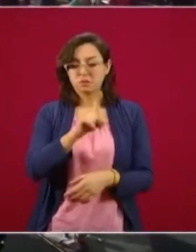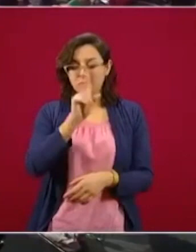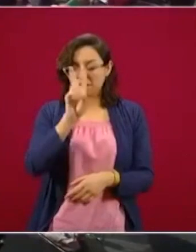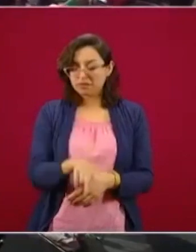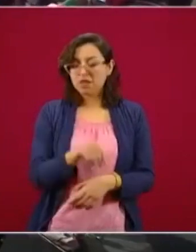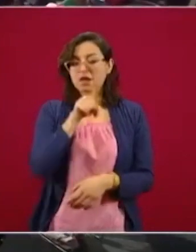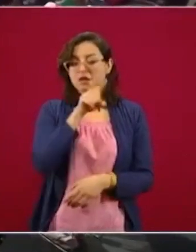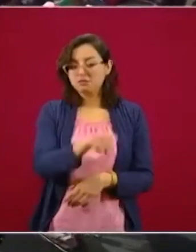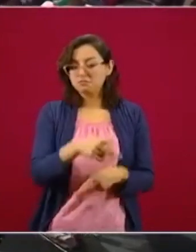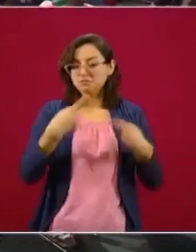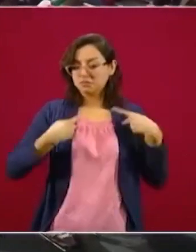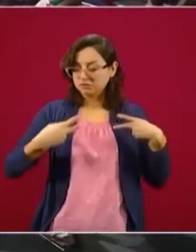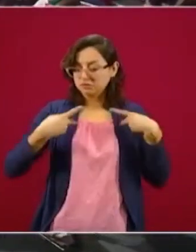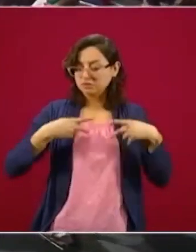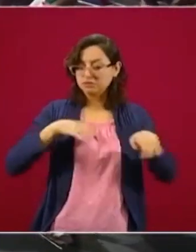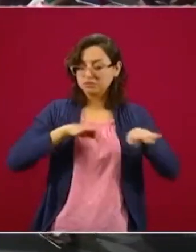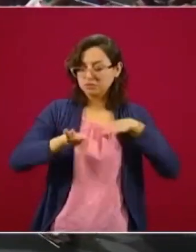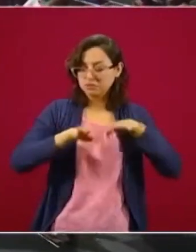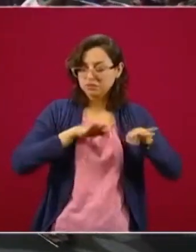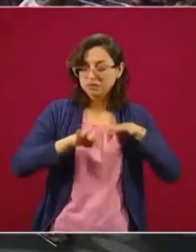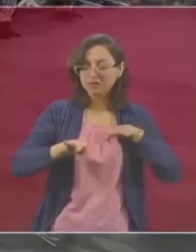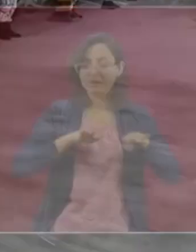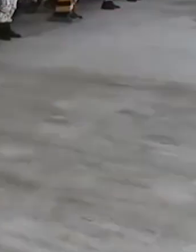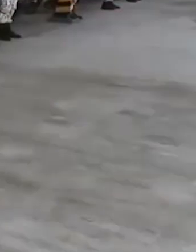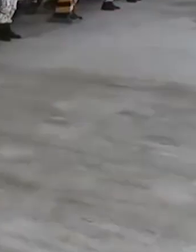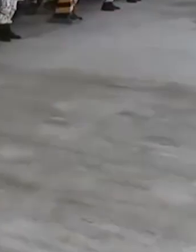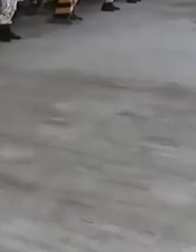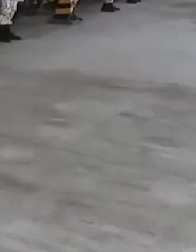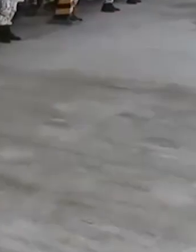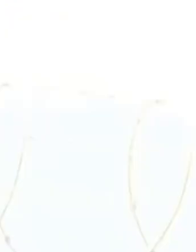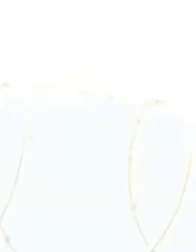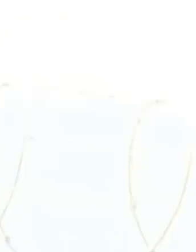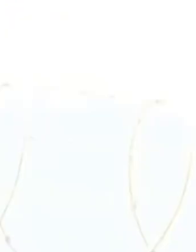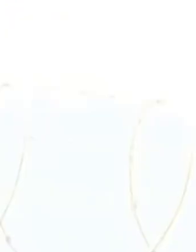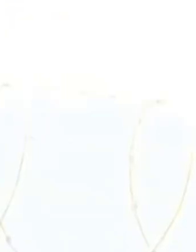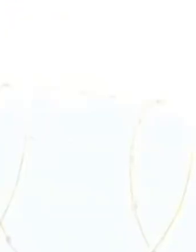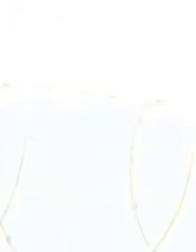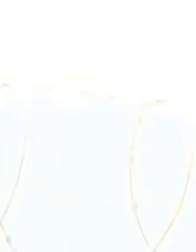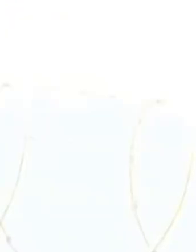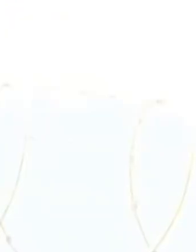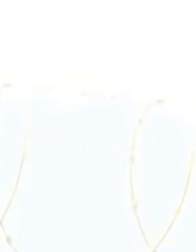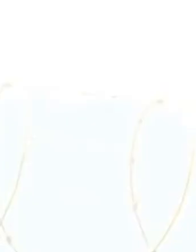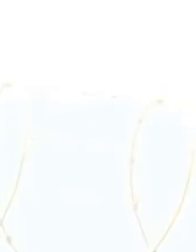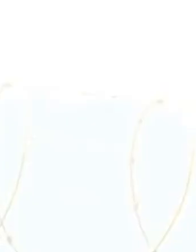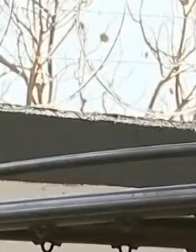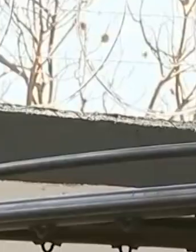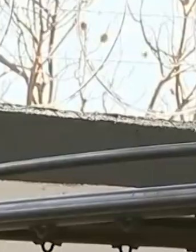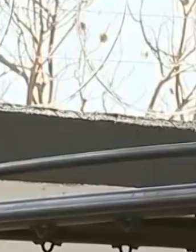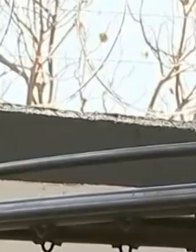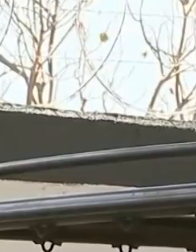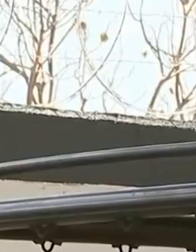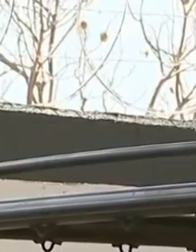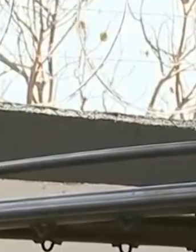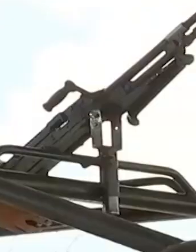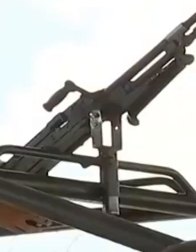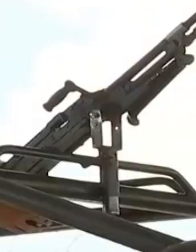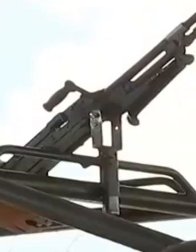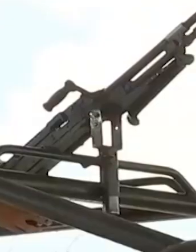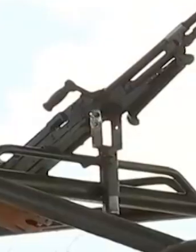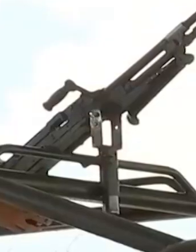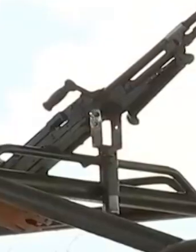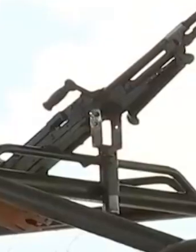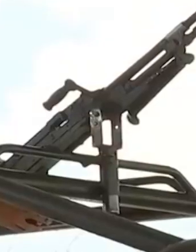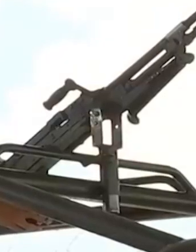mandatario defendió el decreto que emitió el pasado lunes para formalizar la participación de las Fuerzas Armadas en tareas de seguridad